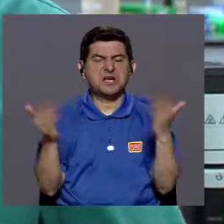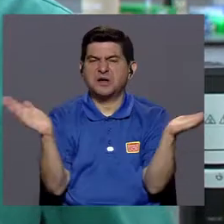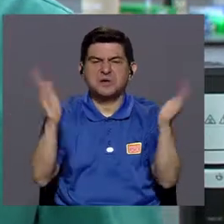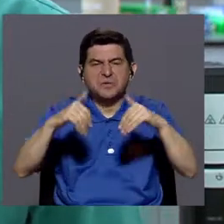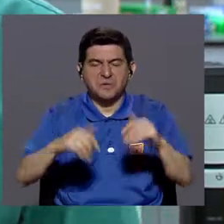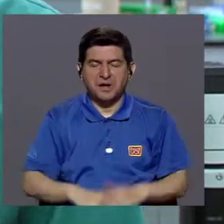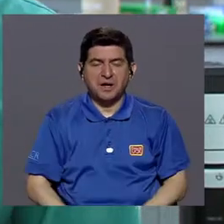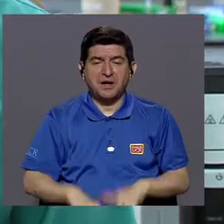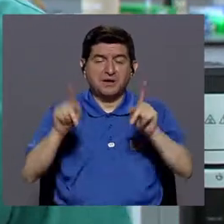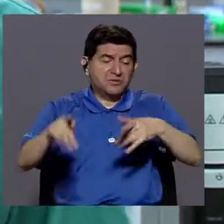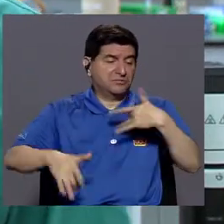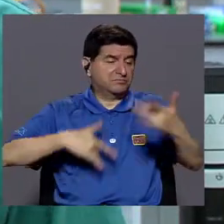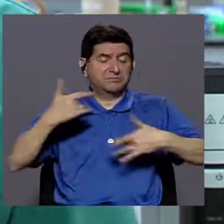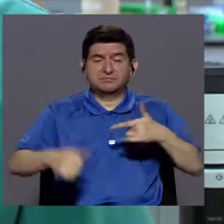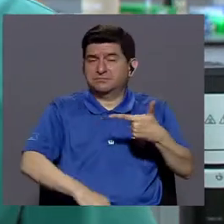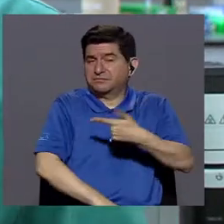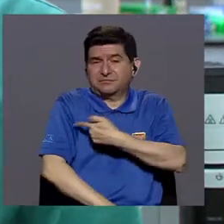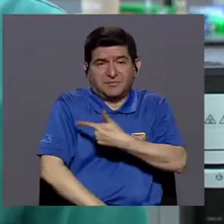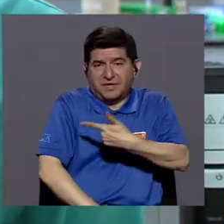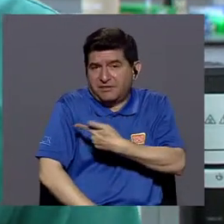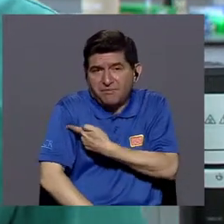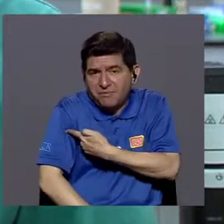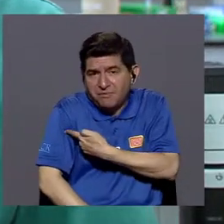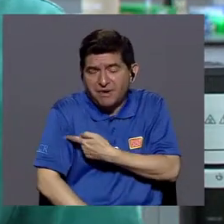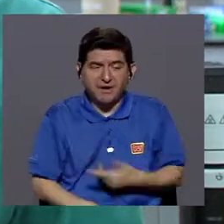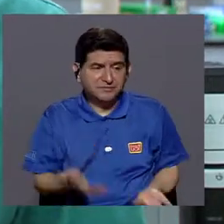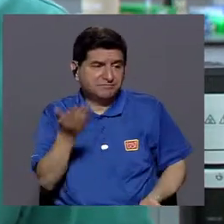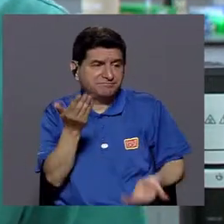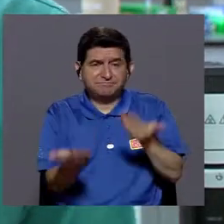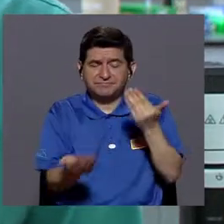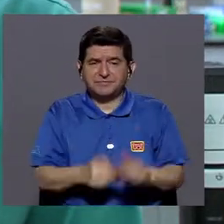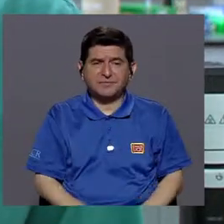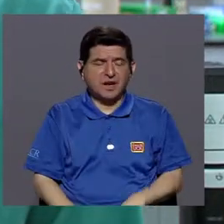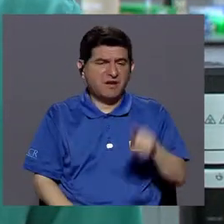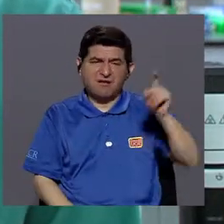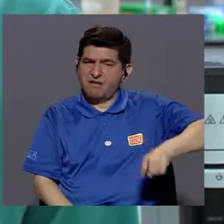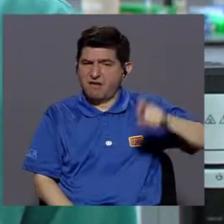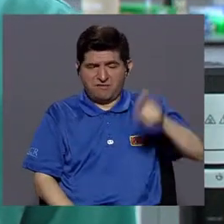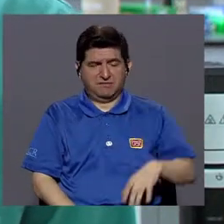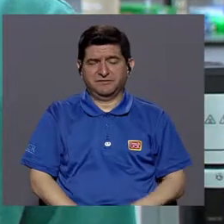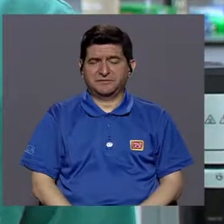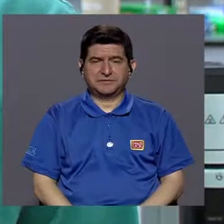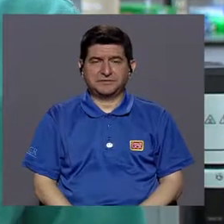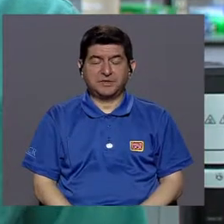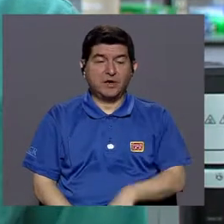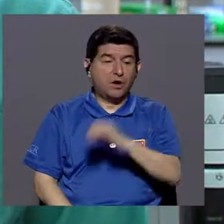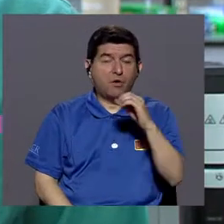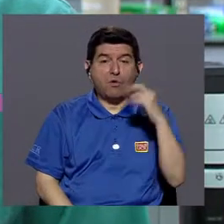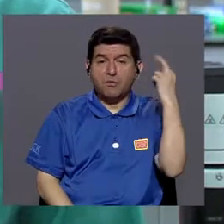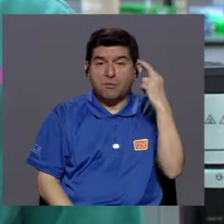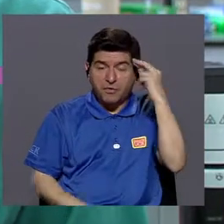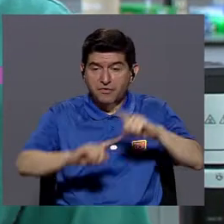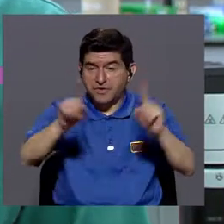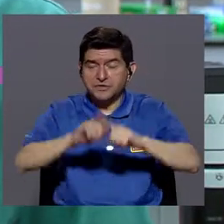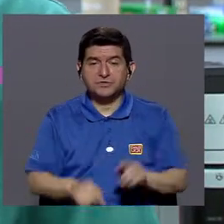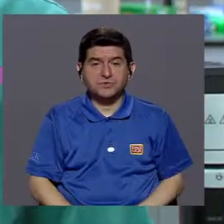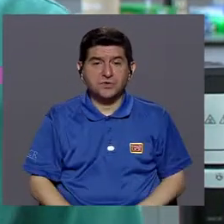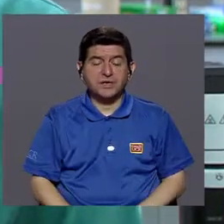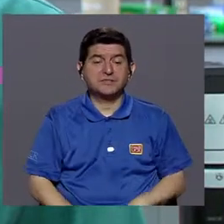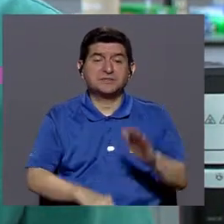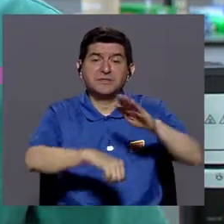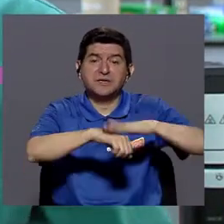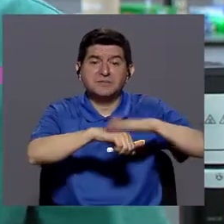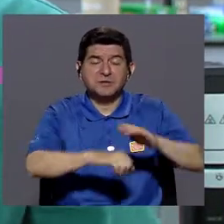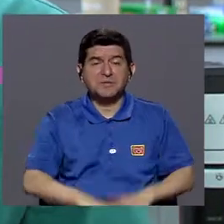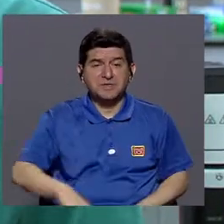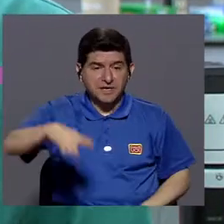ya no está circulando, porque la gente siente que las vacunas ya no son necesarias, etcétera, etcétera. Por creencias y se